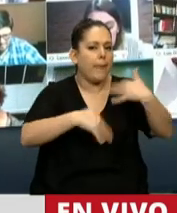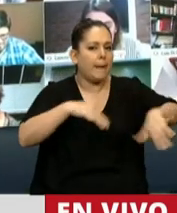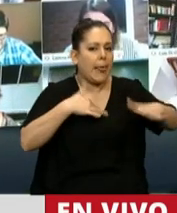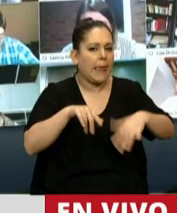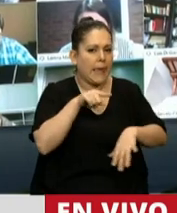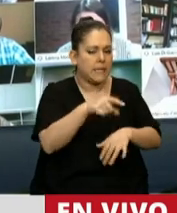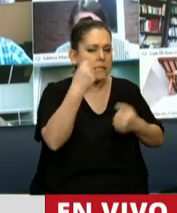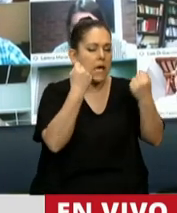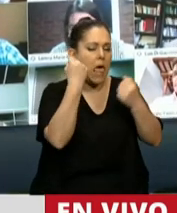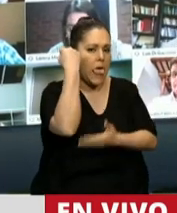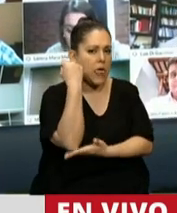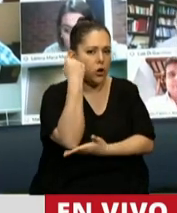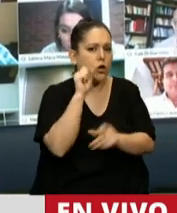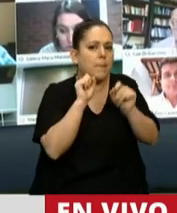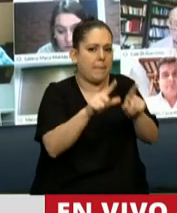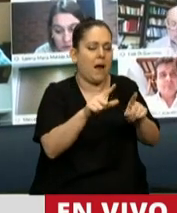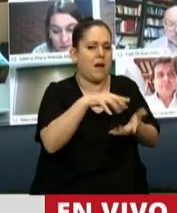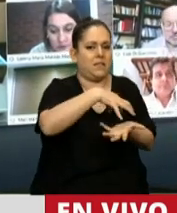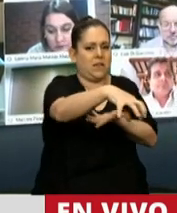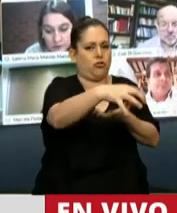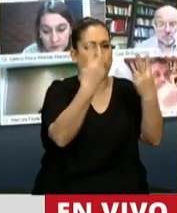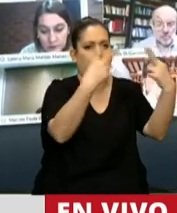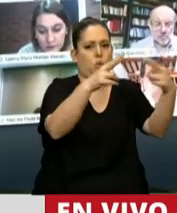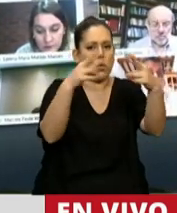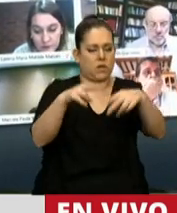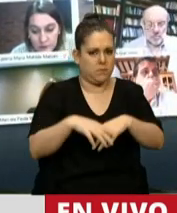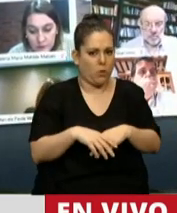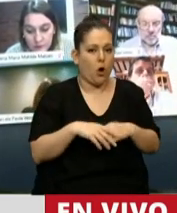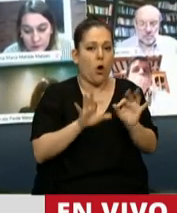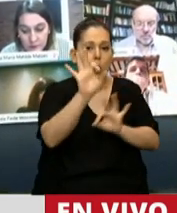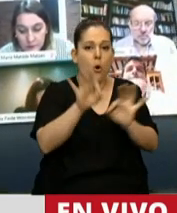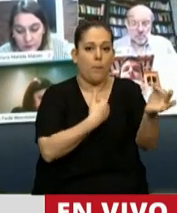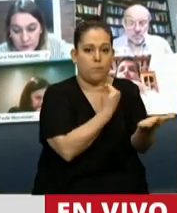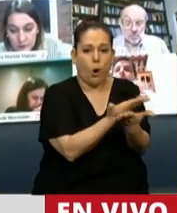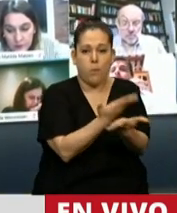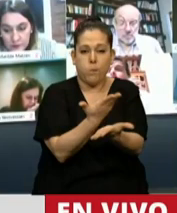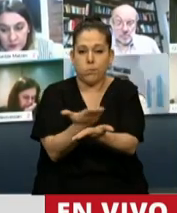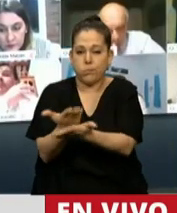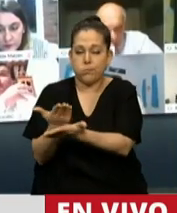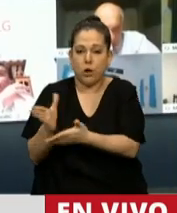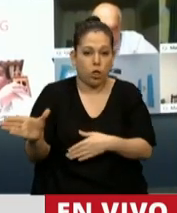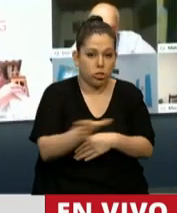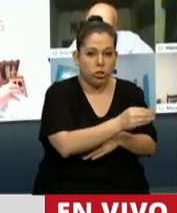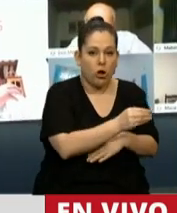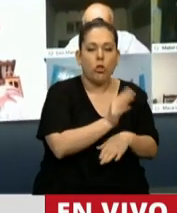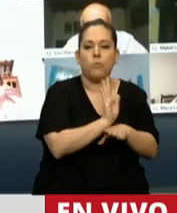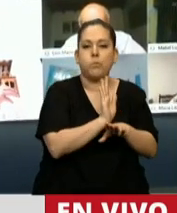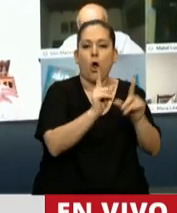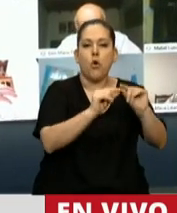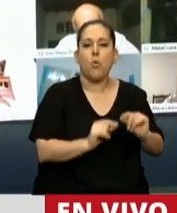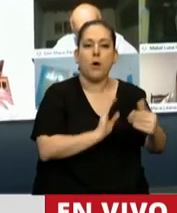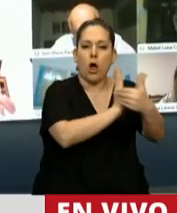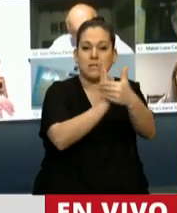económica para la actividad turística. Todos los proyectos presentados, señor Presidente, no son números de